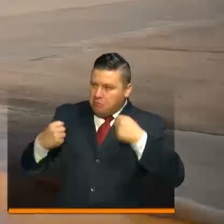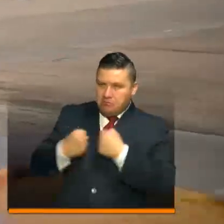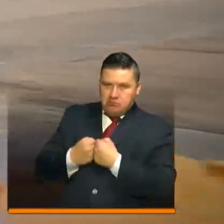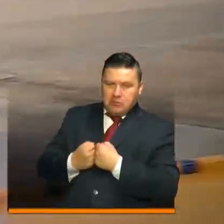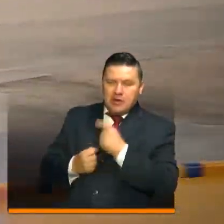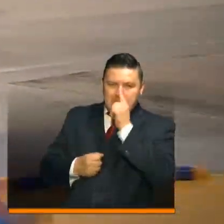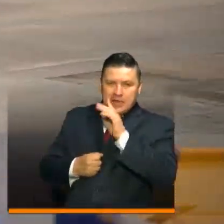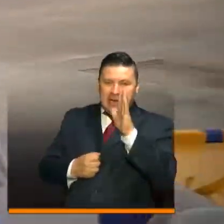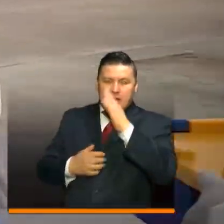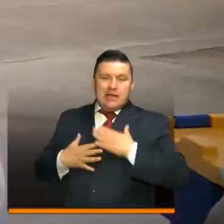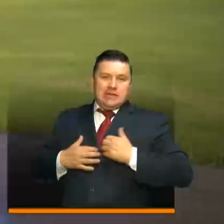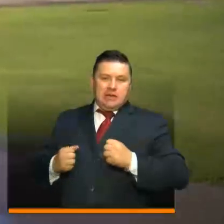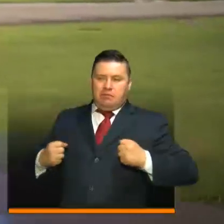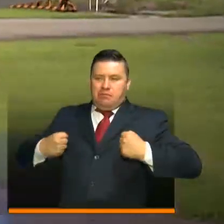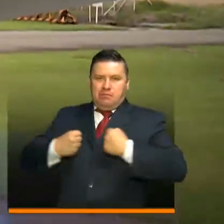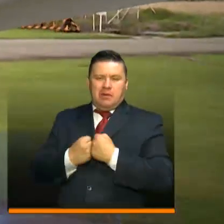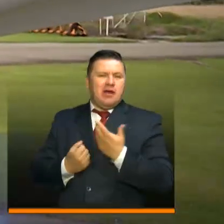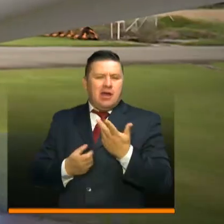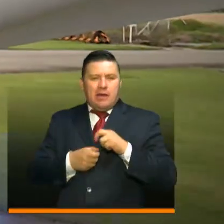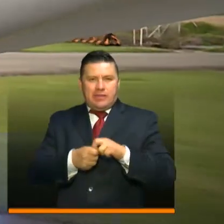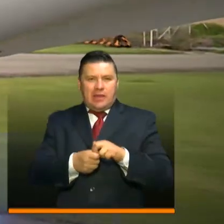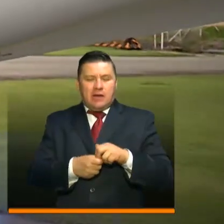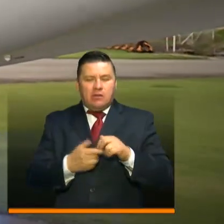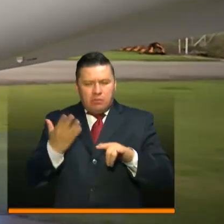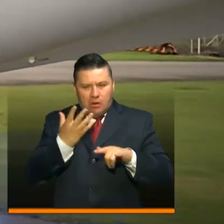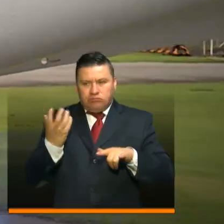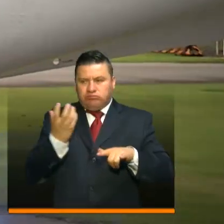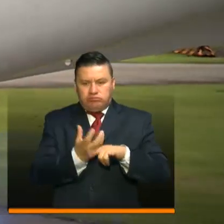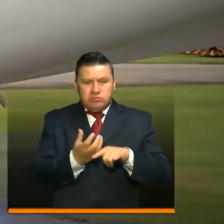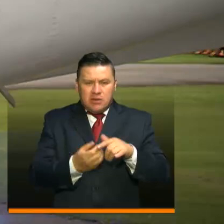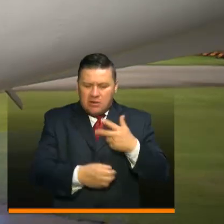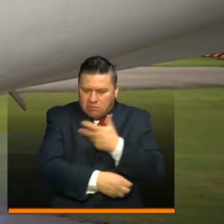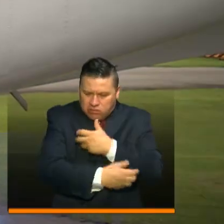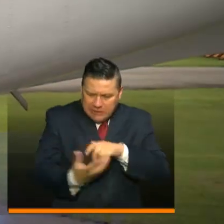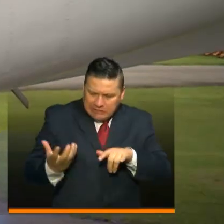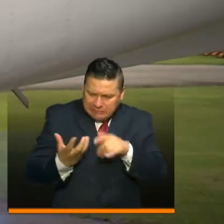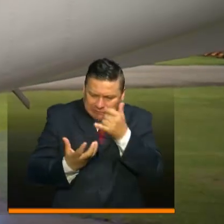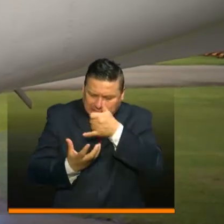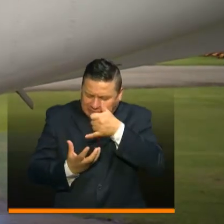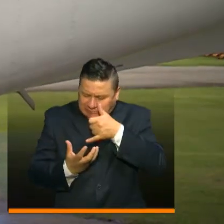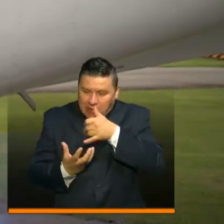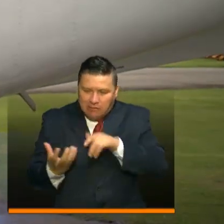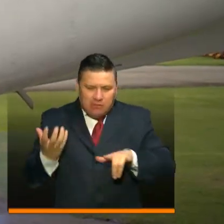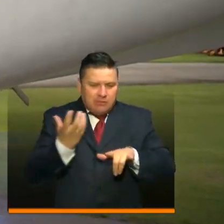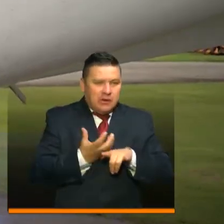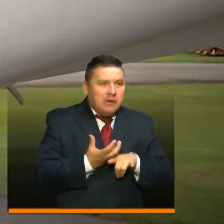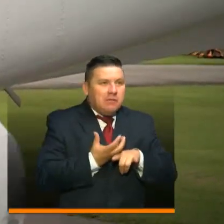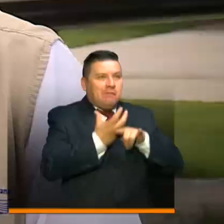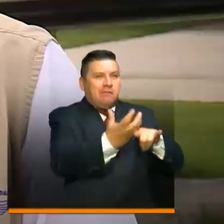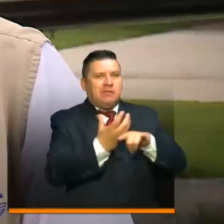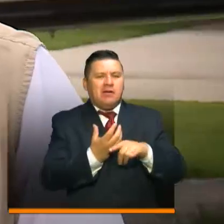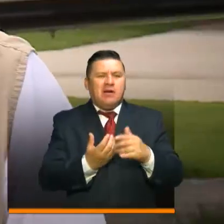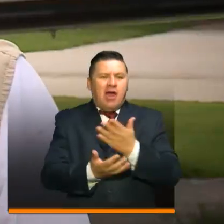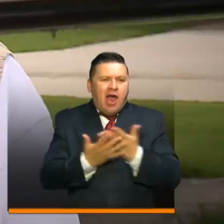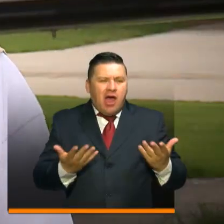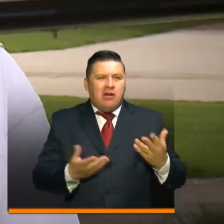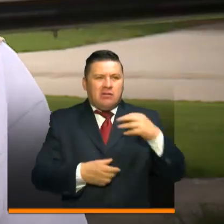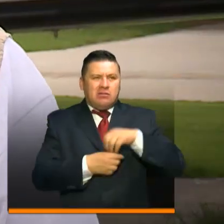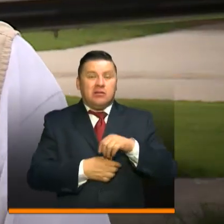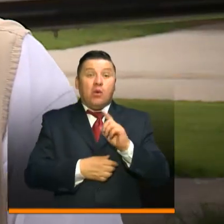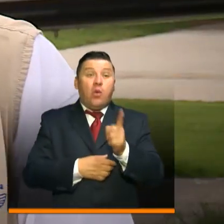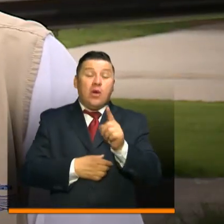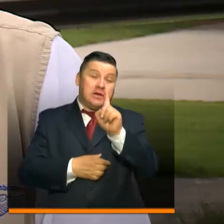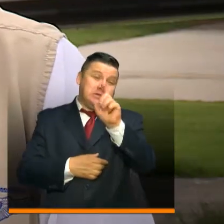Instituto Nacional de Salud para el traslado de pruebas COVID-19, reactivos e insumos médicos. Son 60